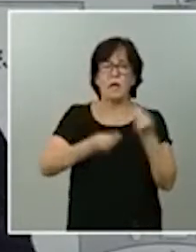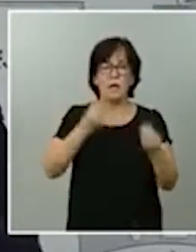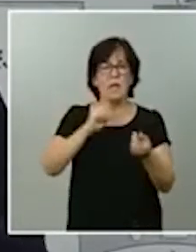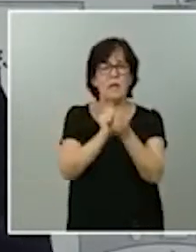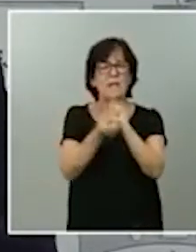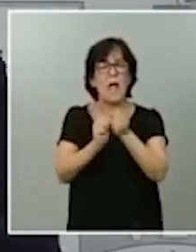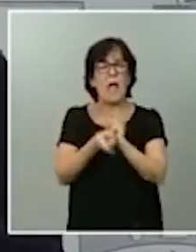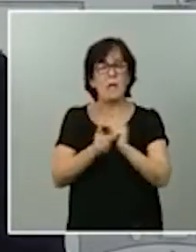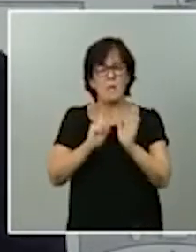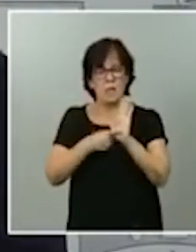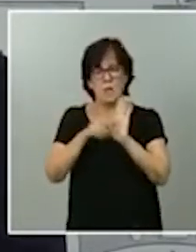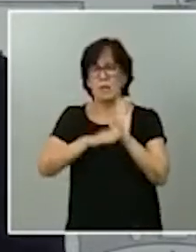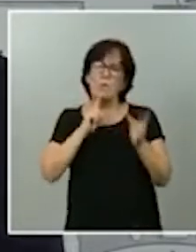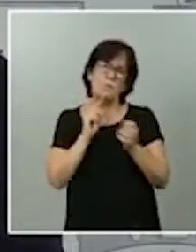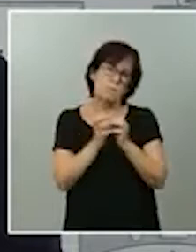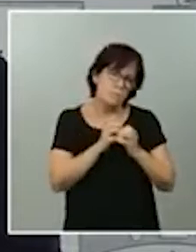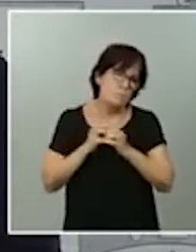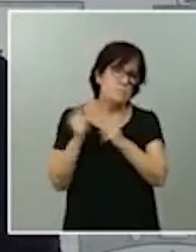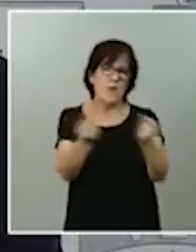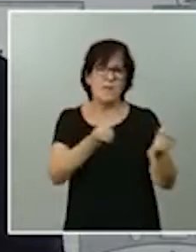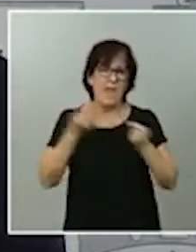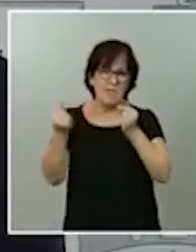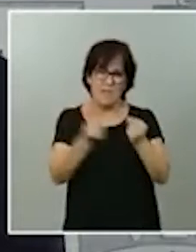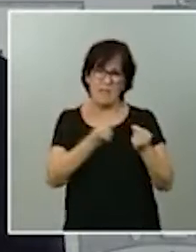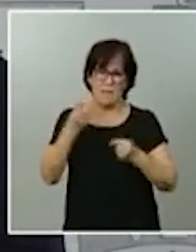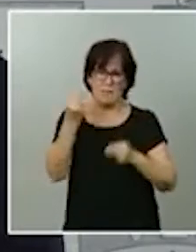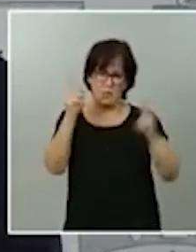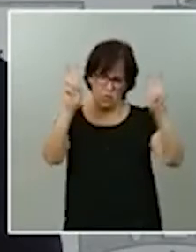mucho debate en esta cuestión. Vamos a ver.